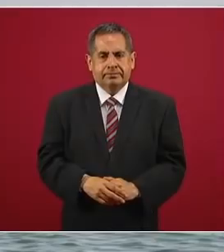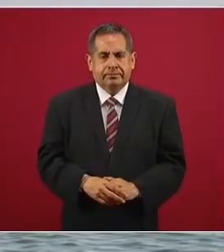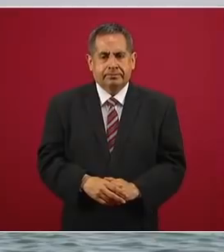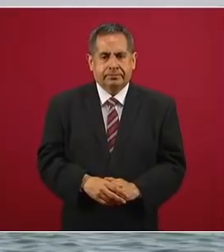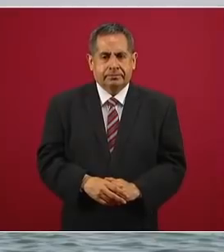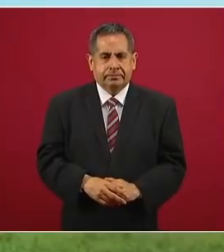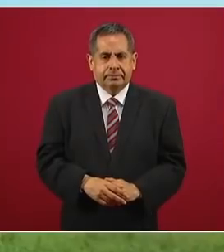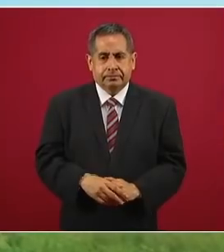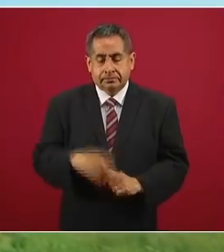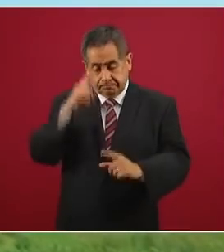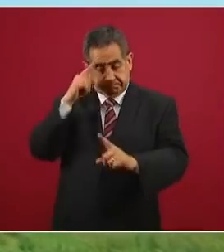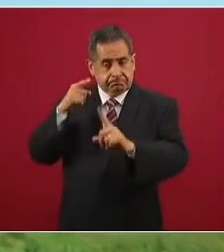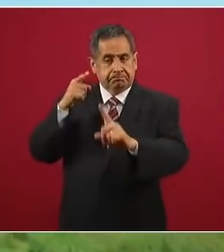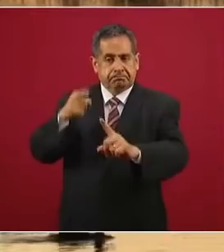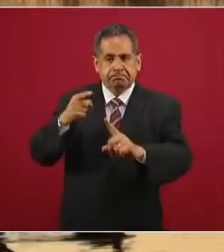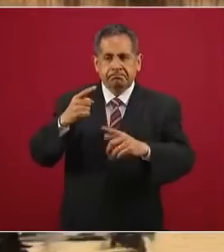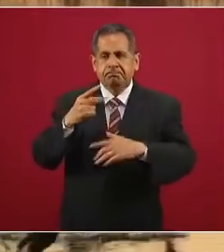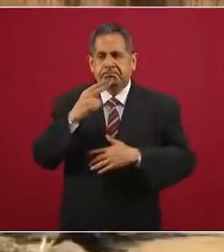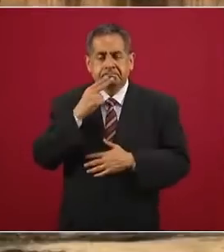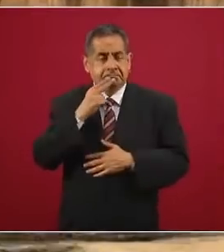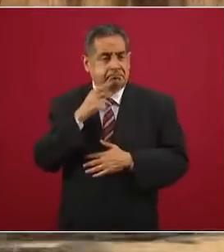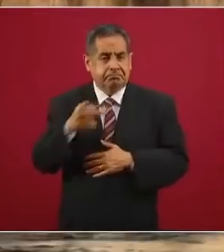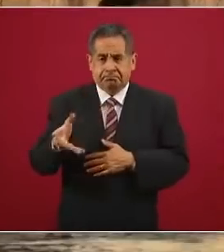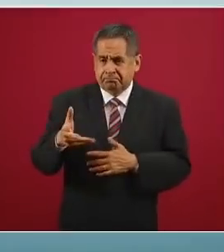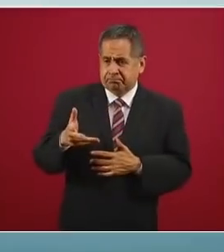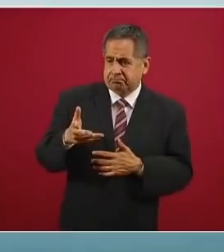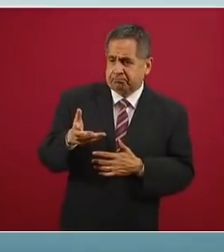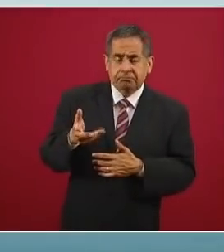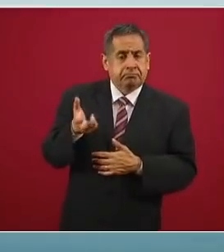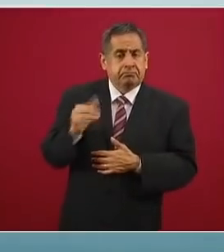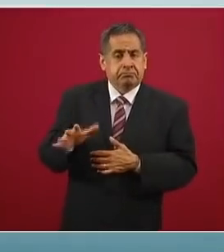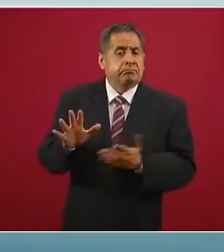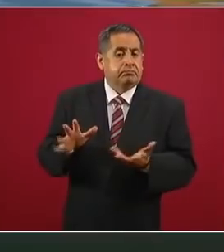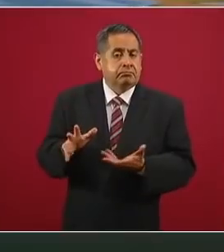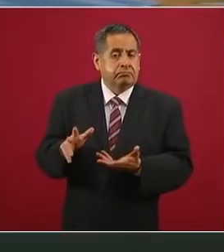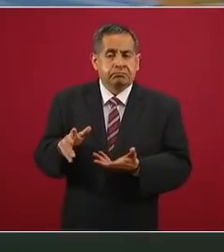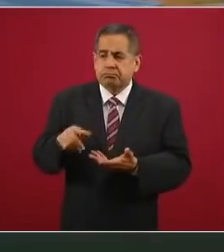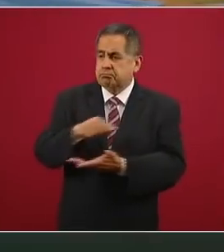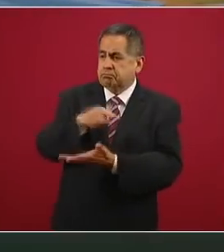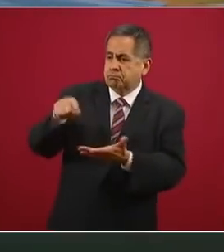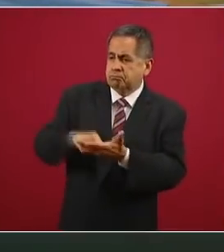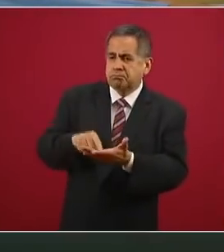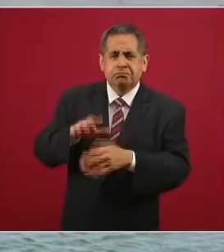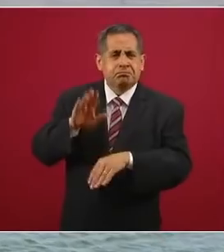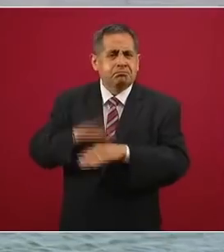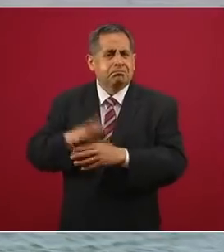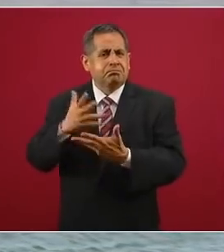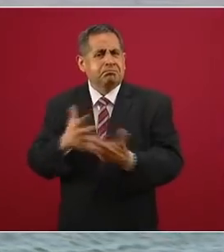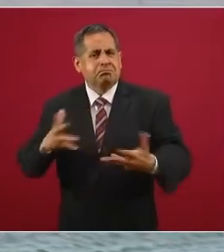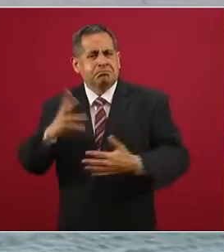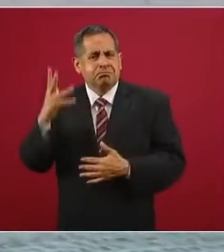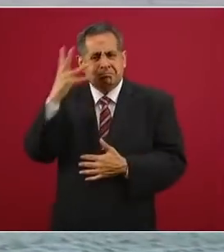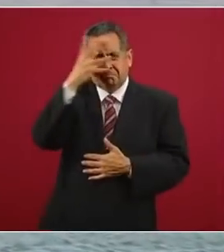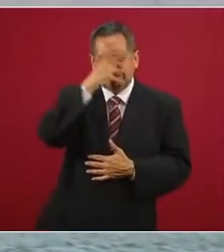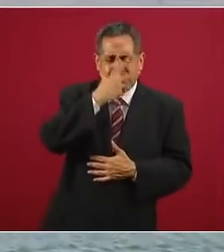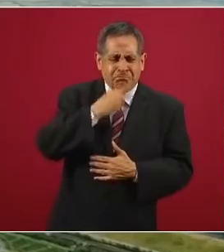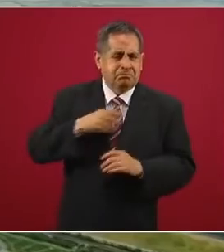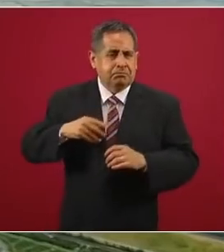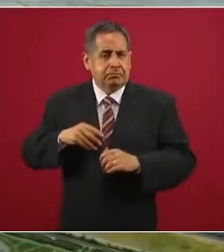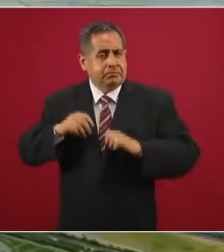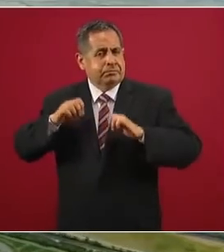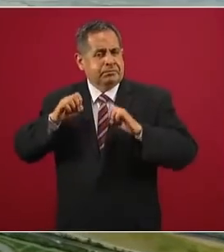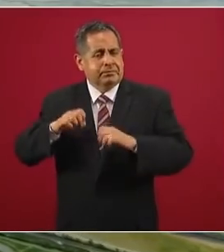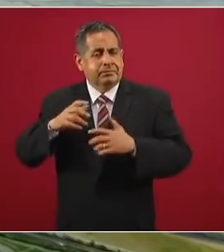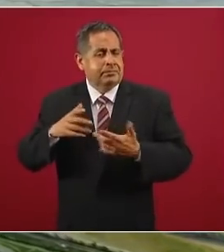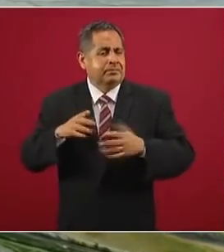El objetivo es utilizar un recurso urbano no renovable para crear un espacio de gran belleza, más no ostentoso. Todo esto